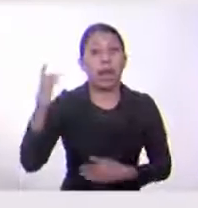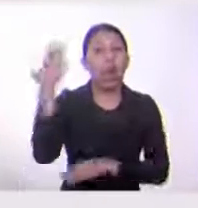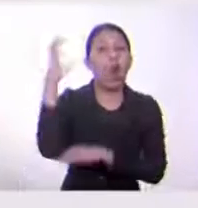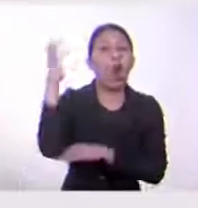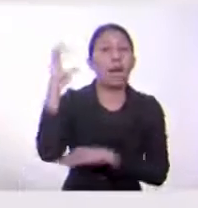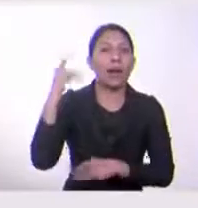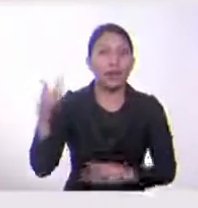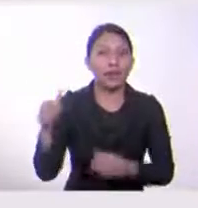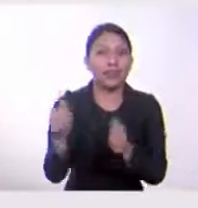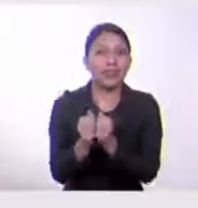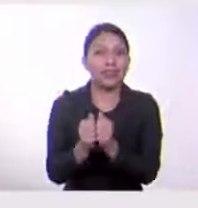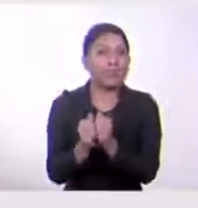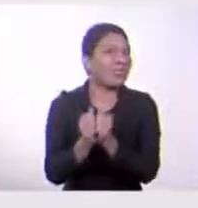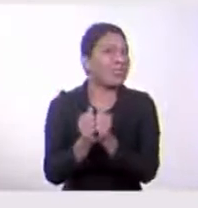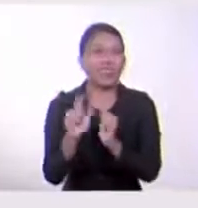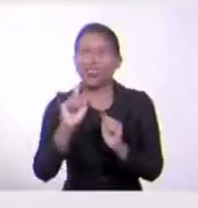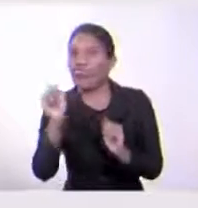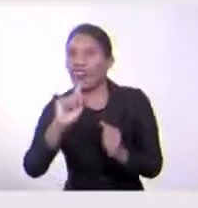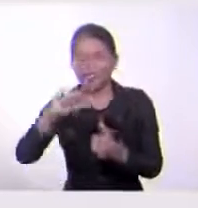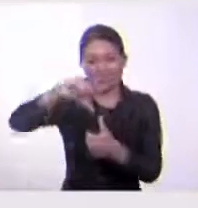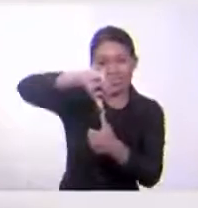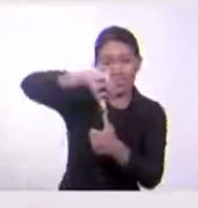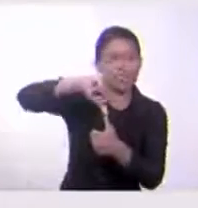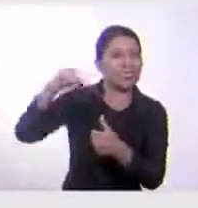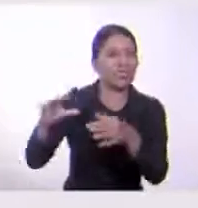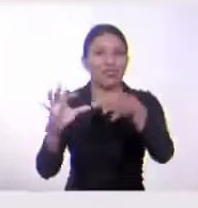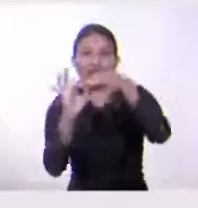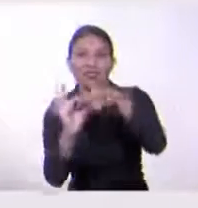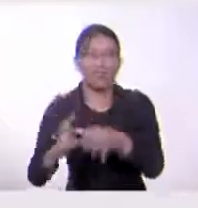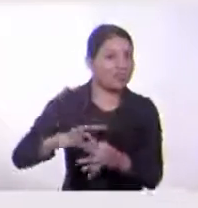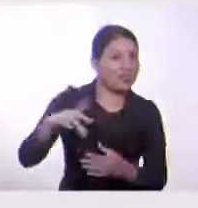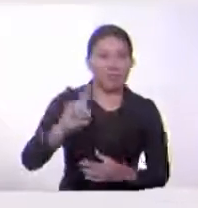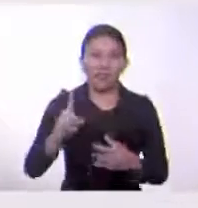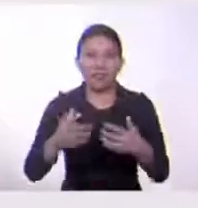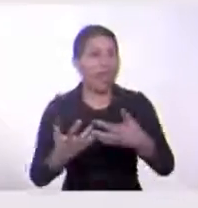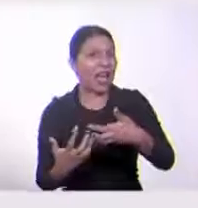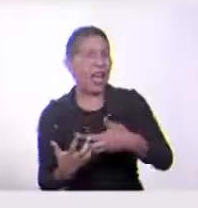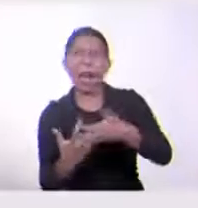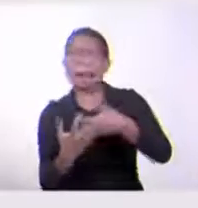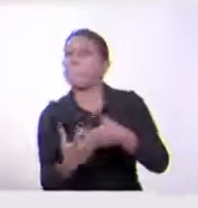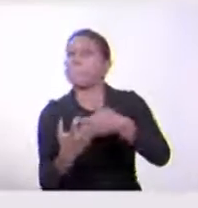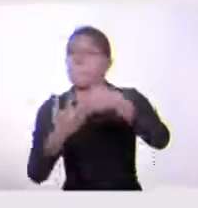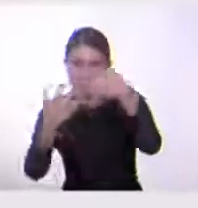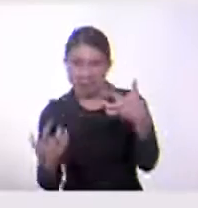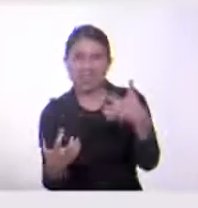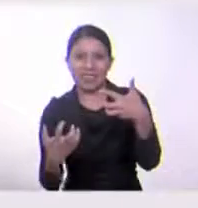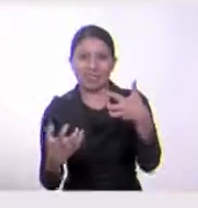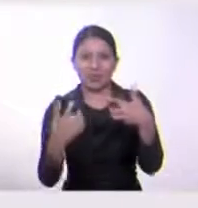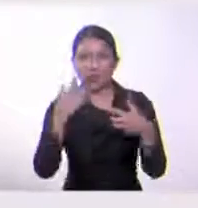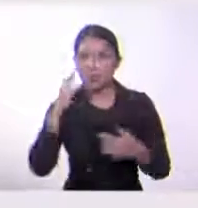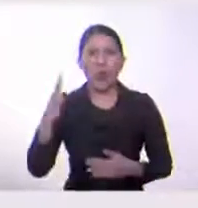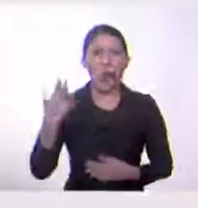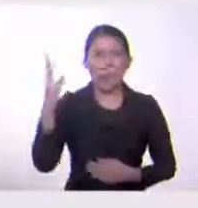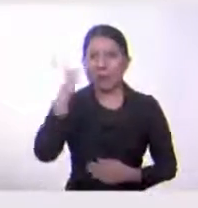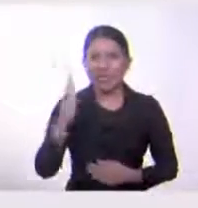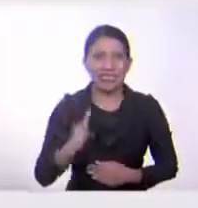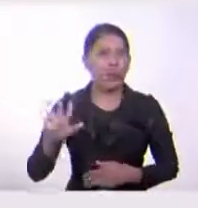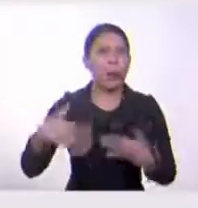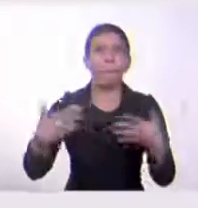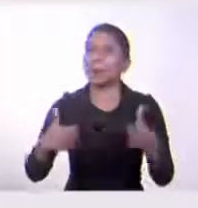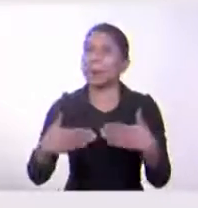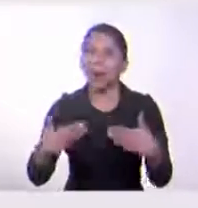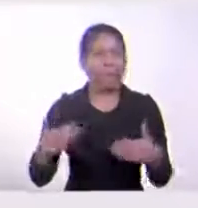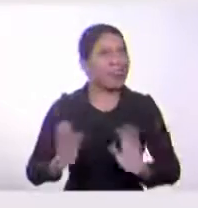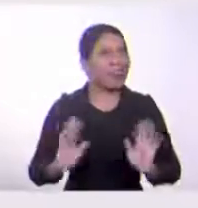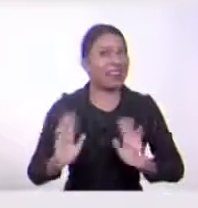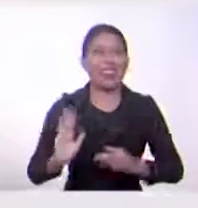ellos no figuran en las independencias de este momento. Por eso es que cuando se celebran la independencia en las instituciones, tú no ves a Belice ni ves a Panamá. Tienen